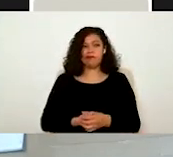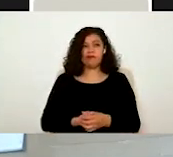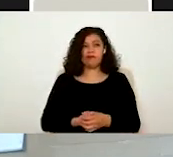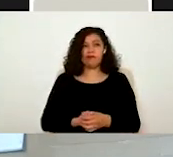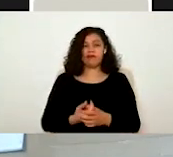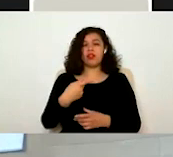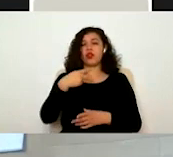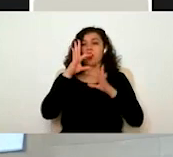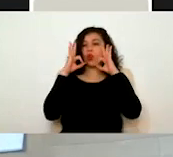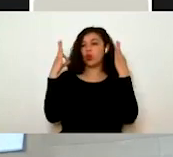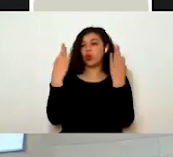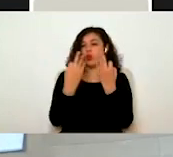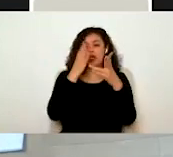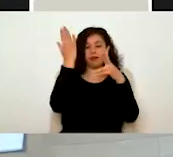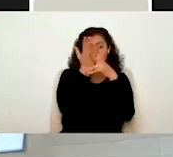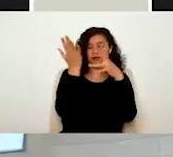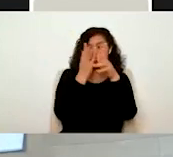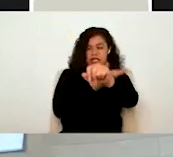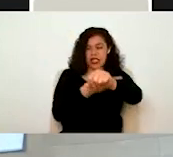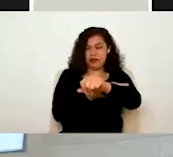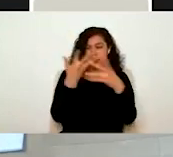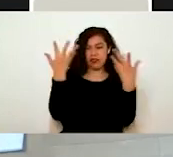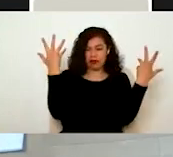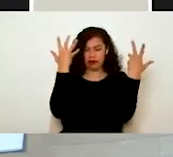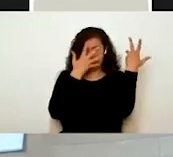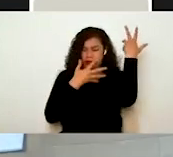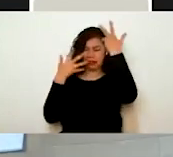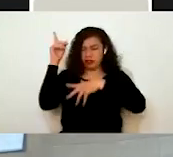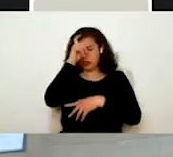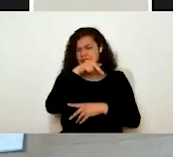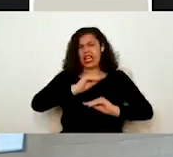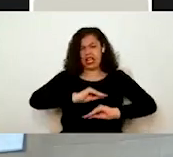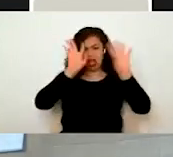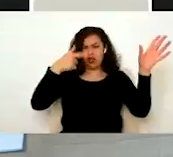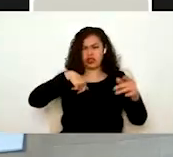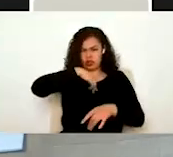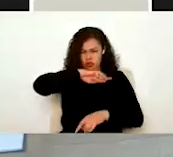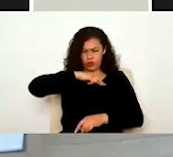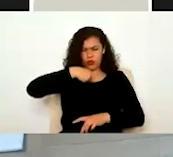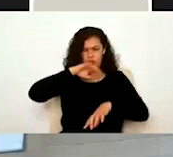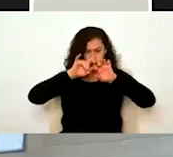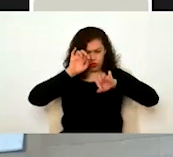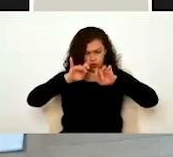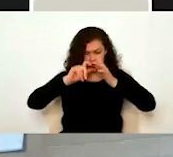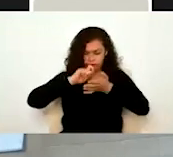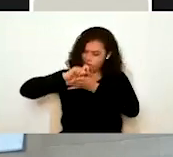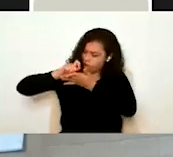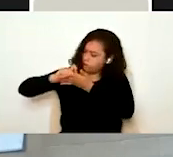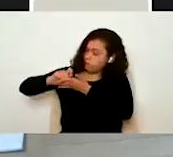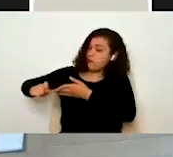como de dividirlo a la mejor por trámite, pero sí, sí, claro, nos damos a la tarea de tomar nota de todo esto para